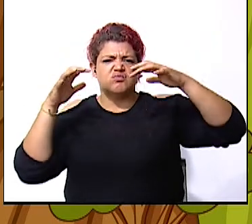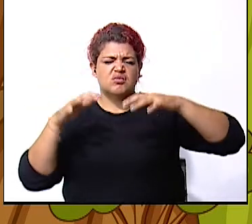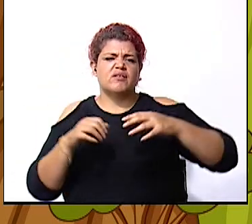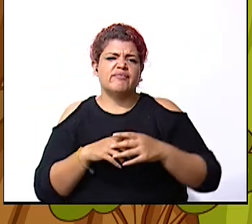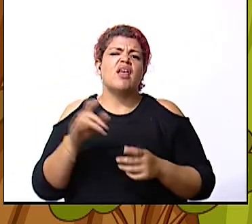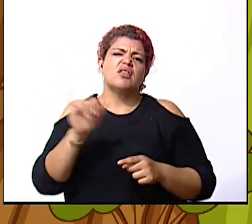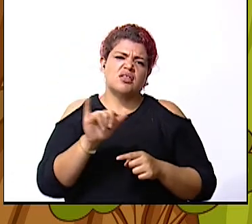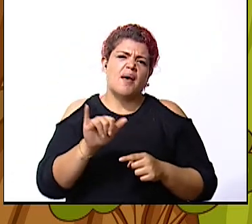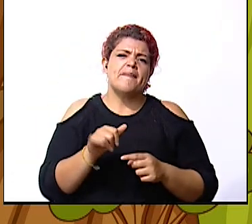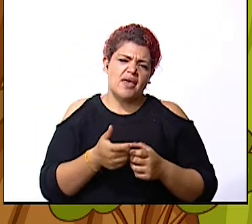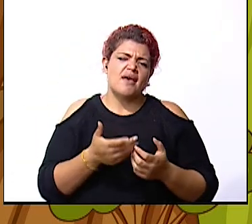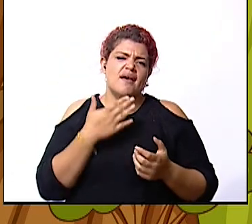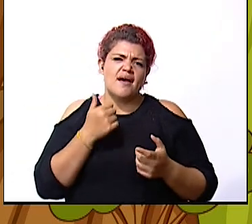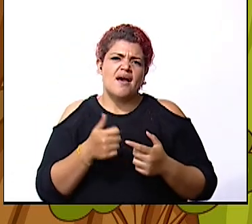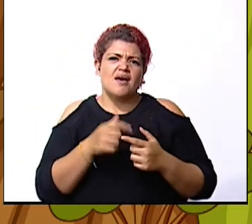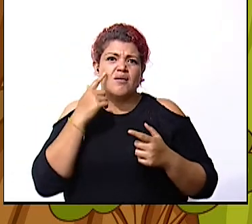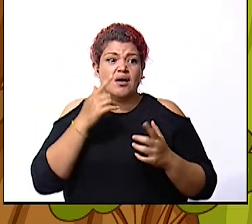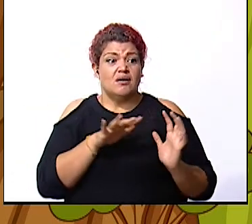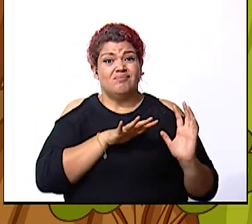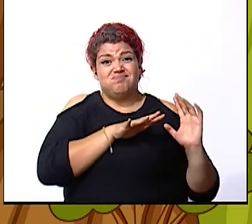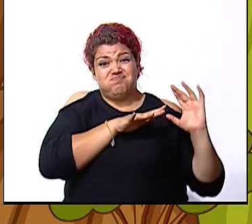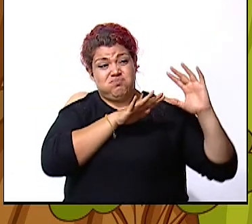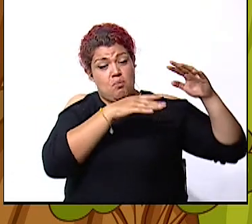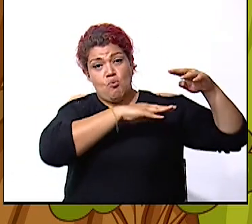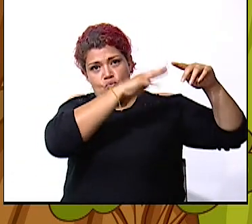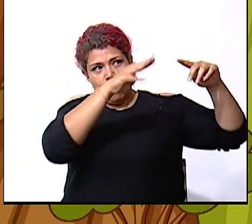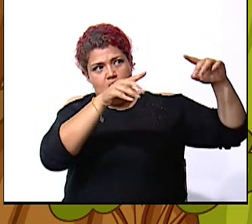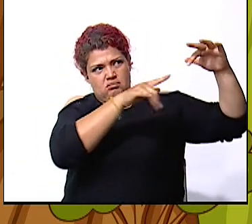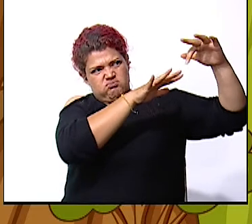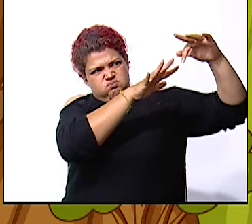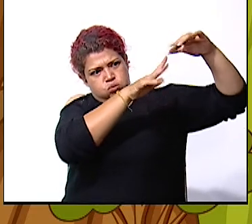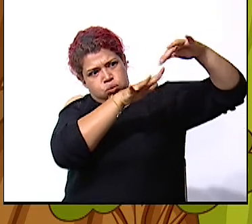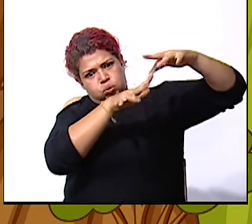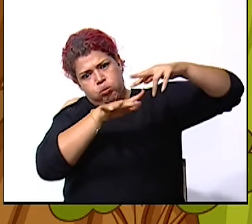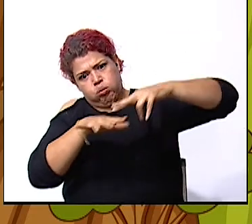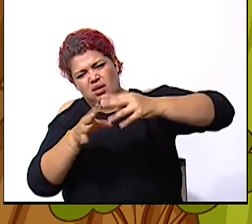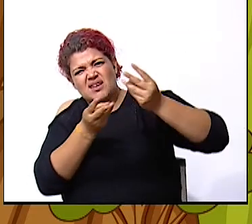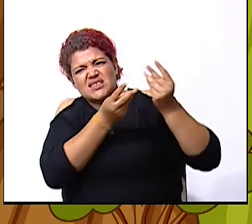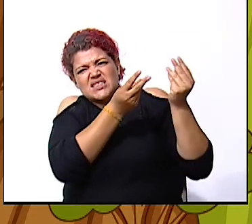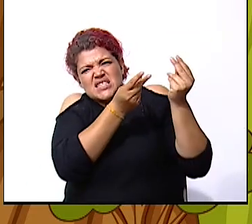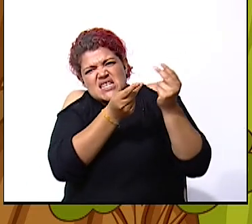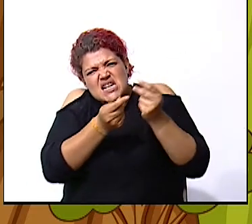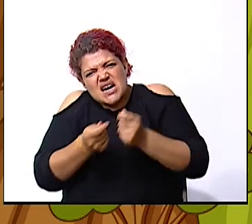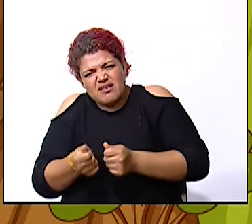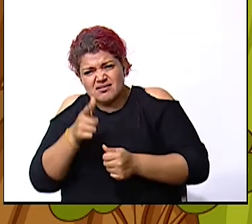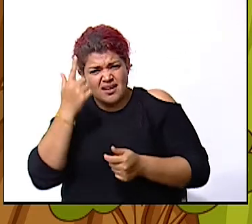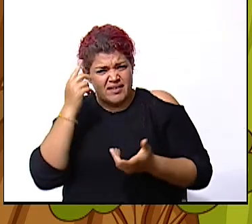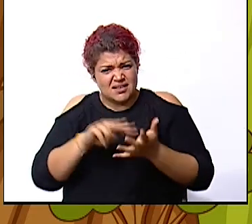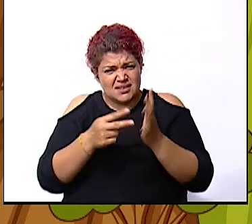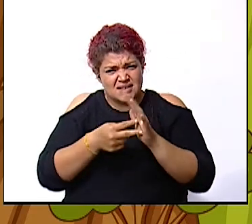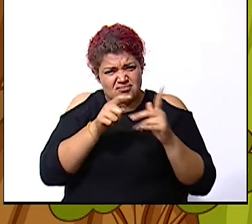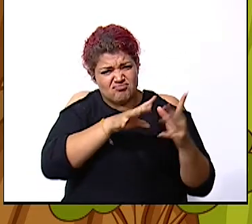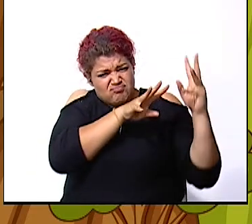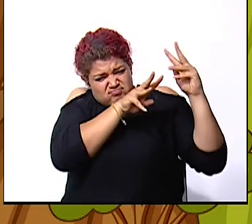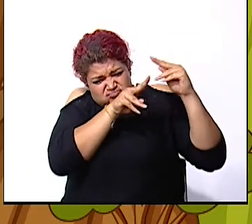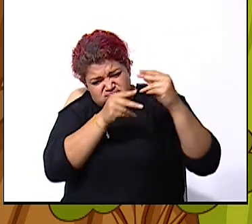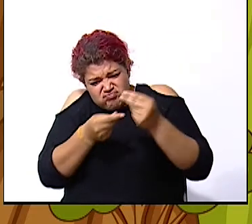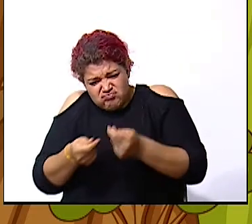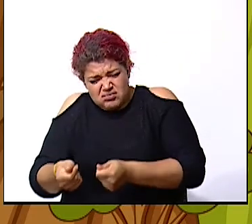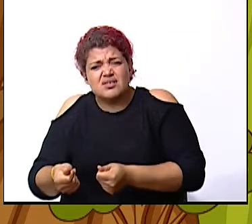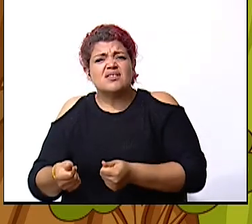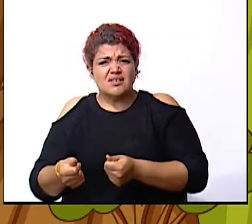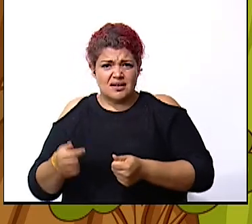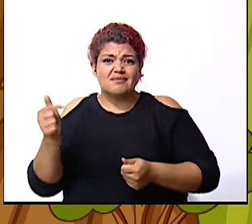sino también que existen los deslizamientos han escuchado ustedes ese término deslizamiento sí